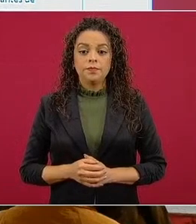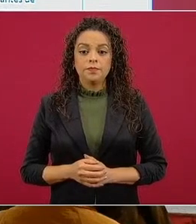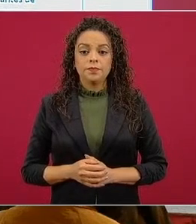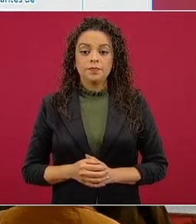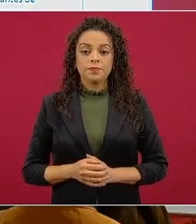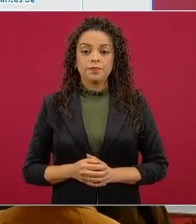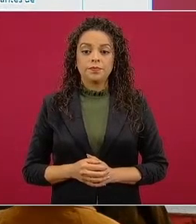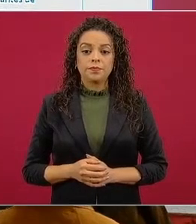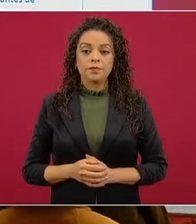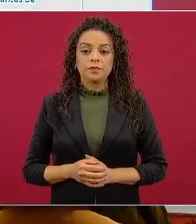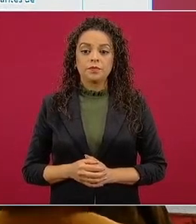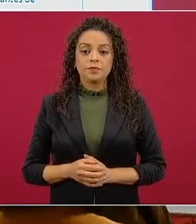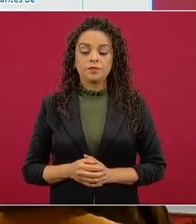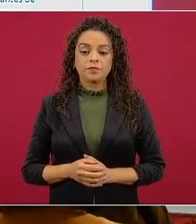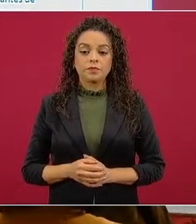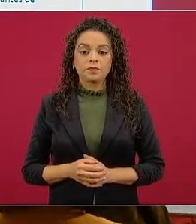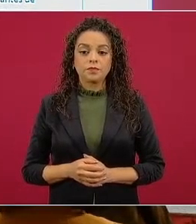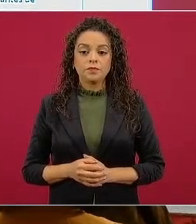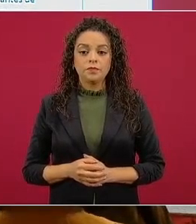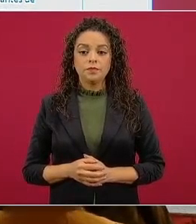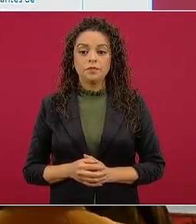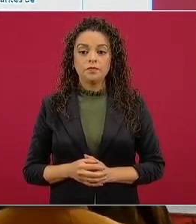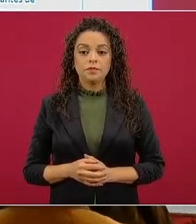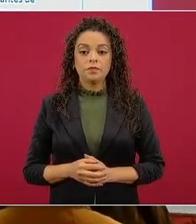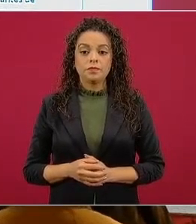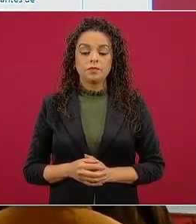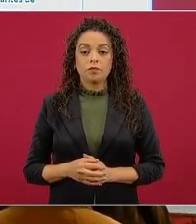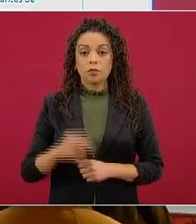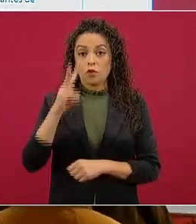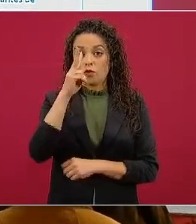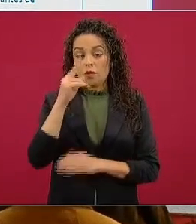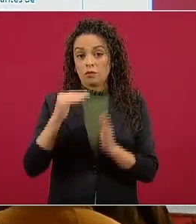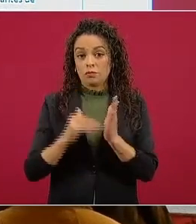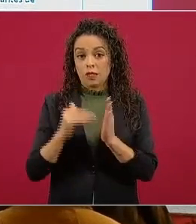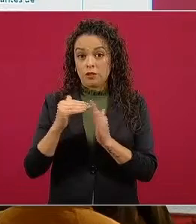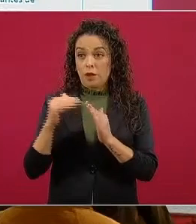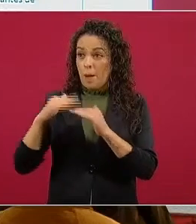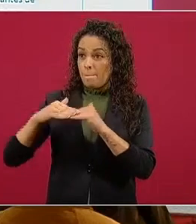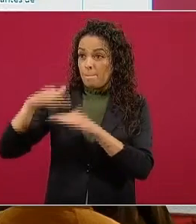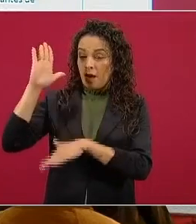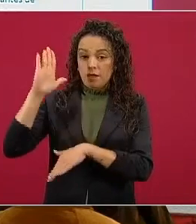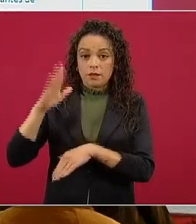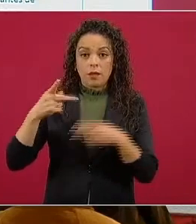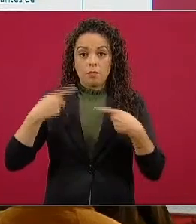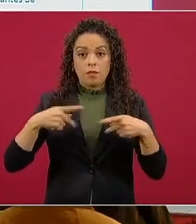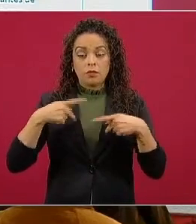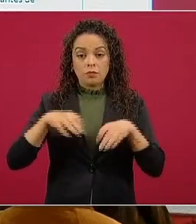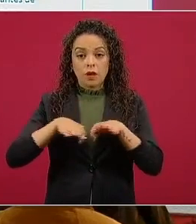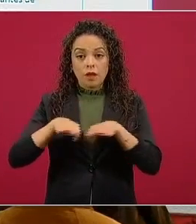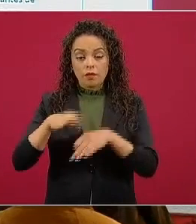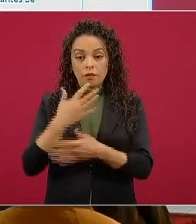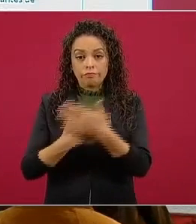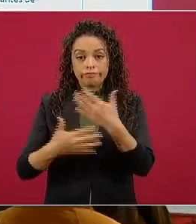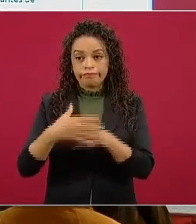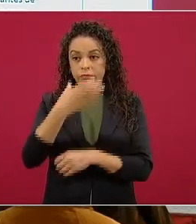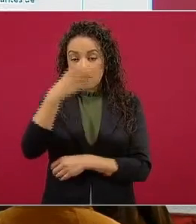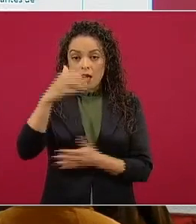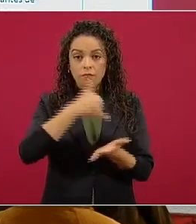Más de dos millones de campesinos están recibiendo este apoyo,